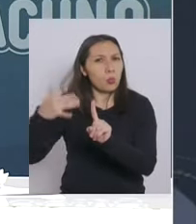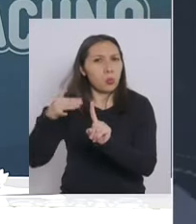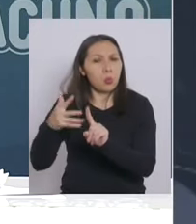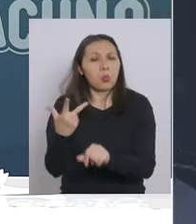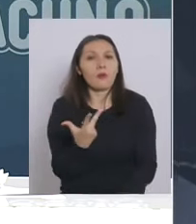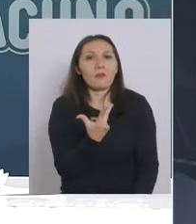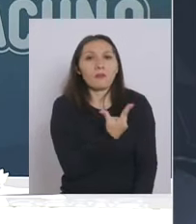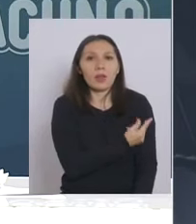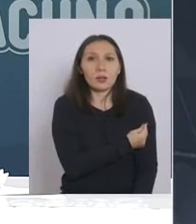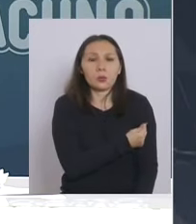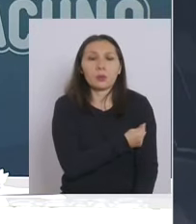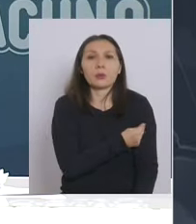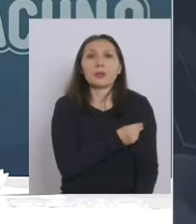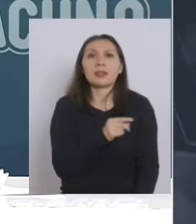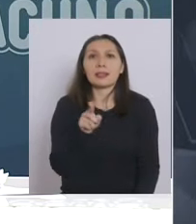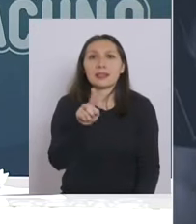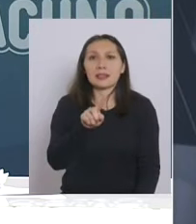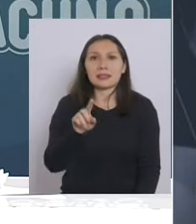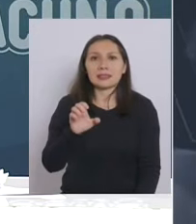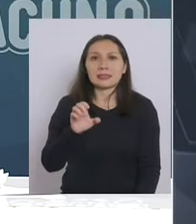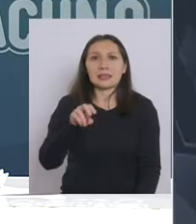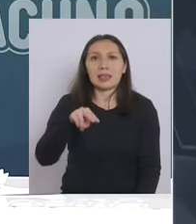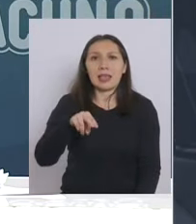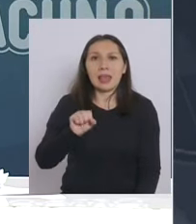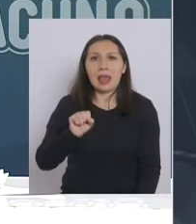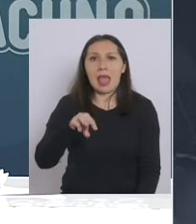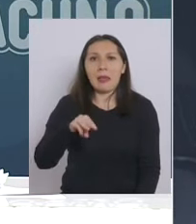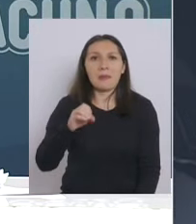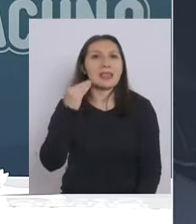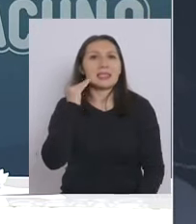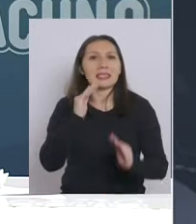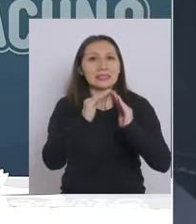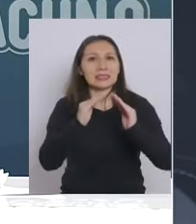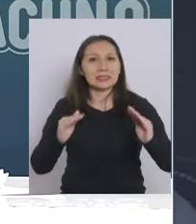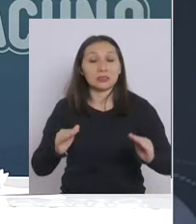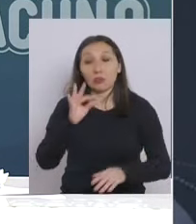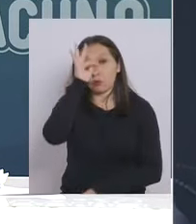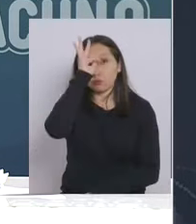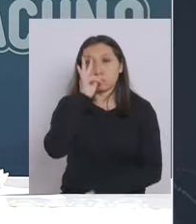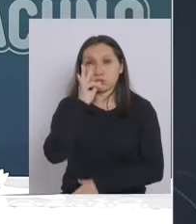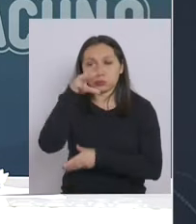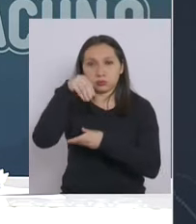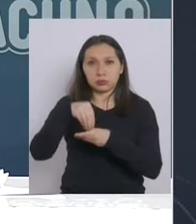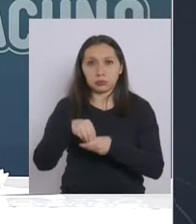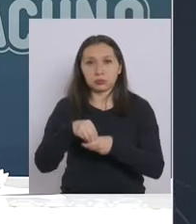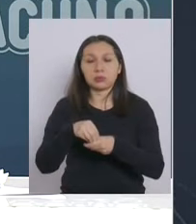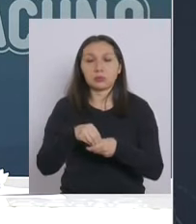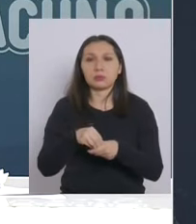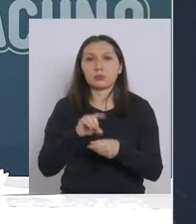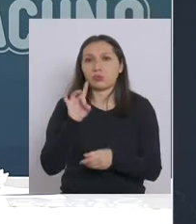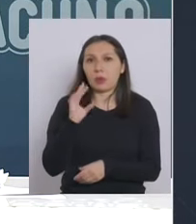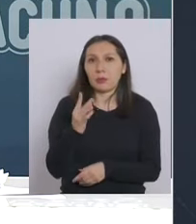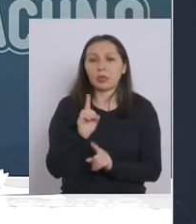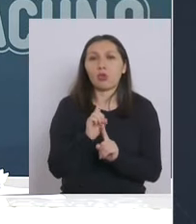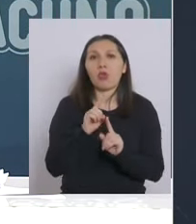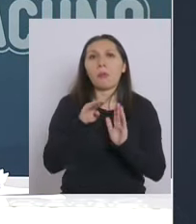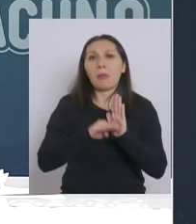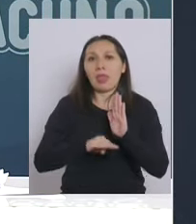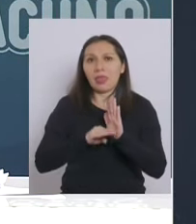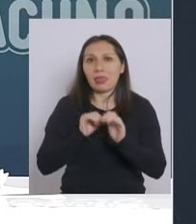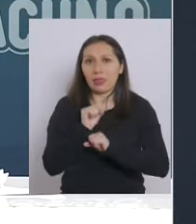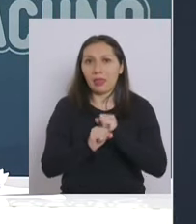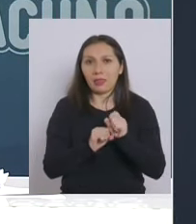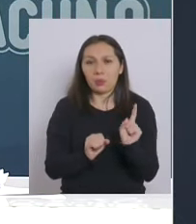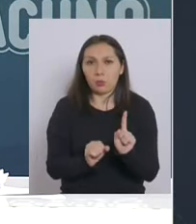vacunas está el cename y los funcionarios también del cename no solamente los menores